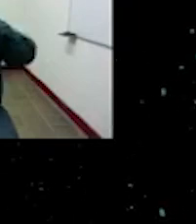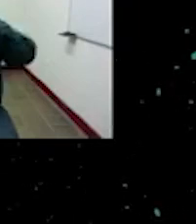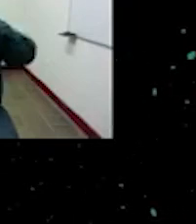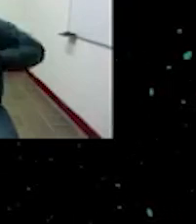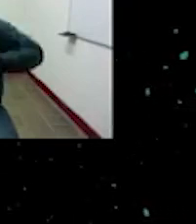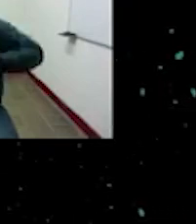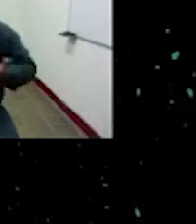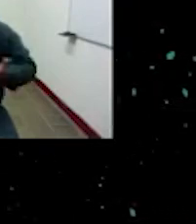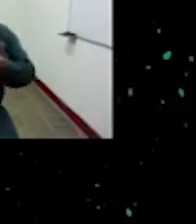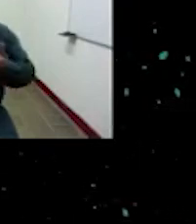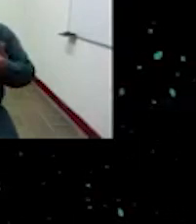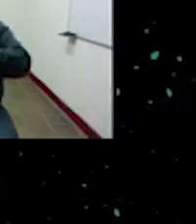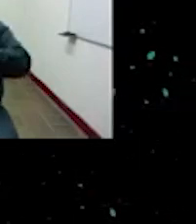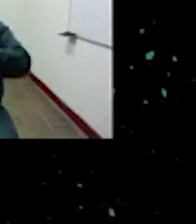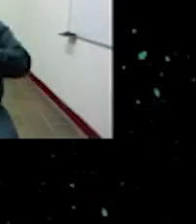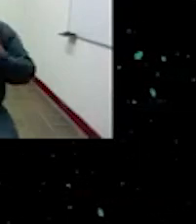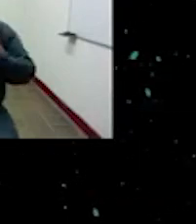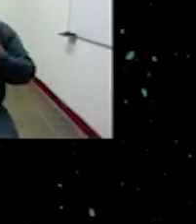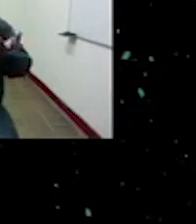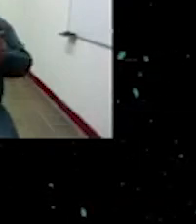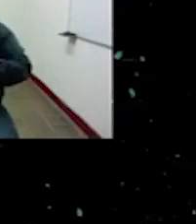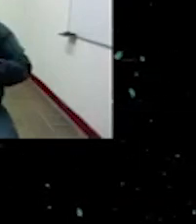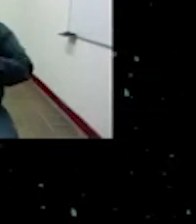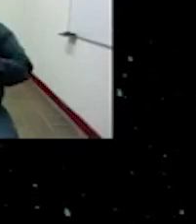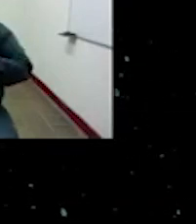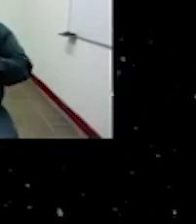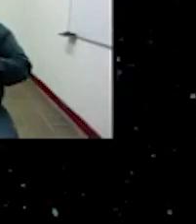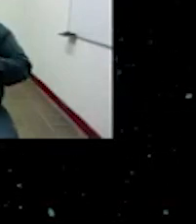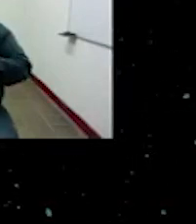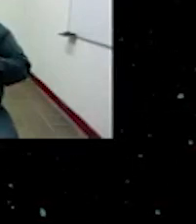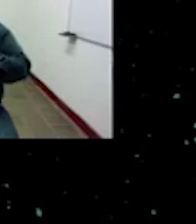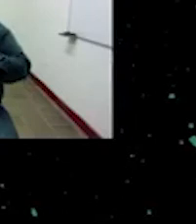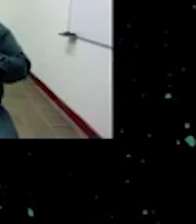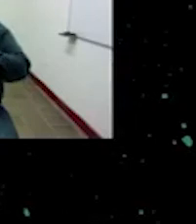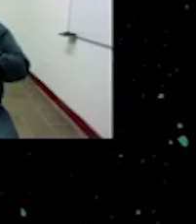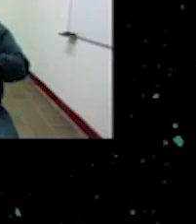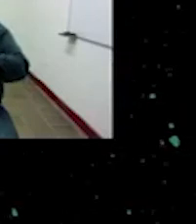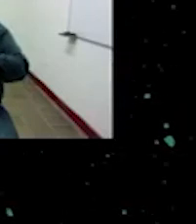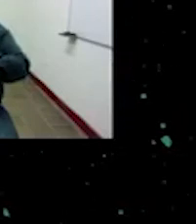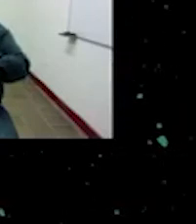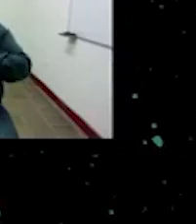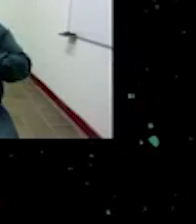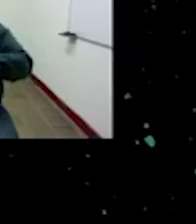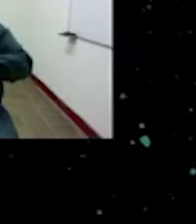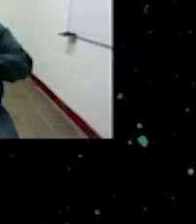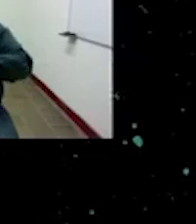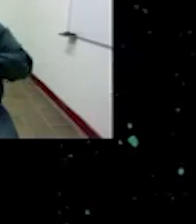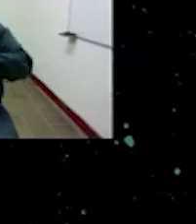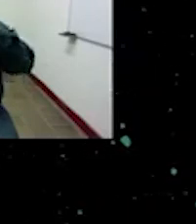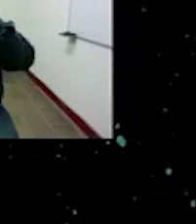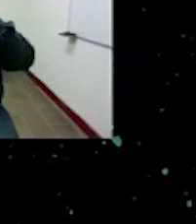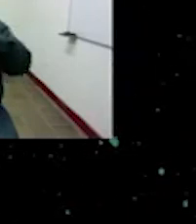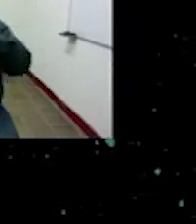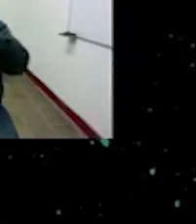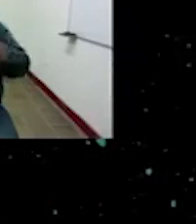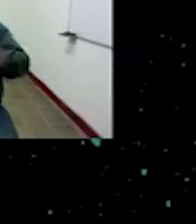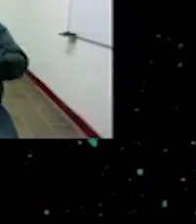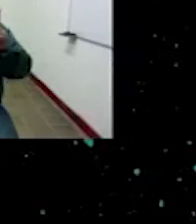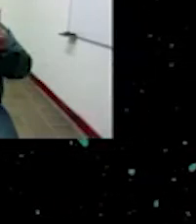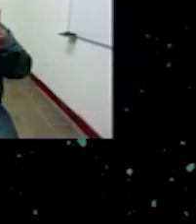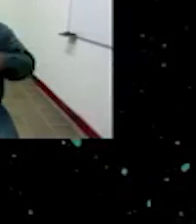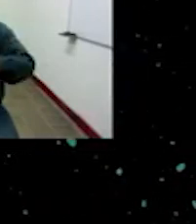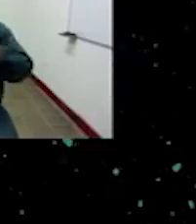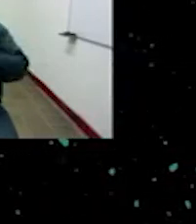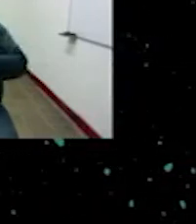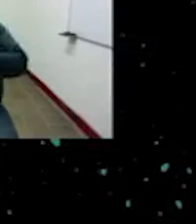se quedan en academia, sino que llevarlo a esa realidad, ¿no? lo que traté de hacer con este concepto